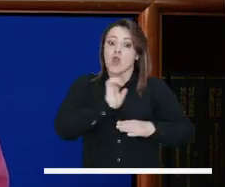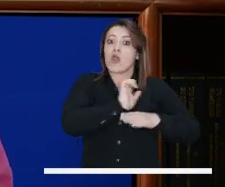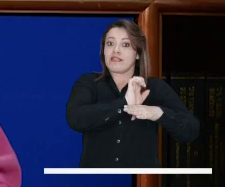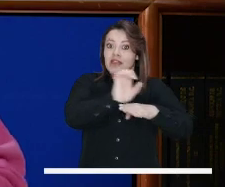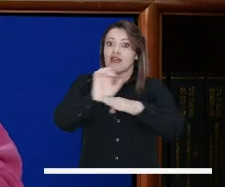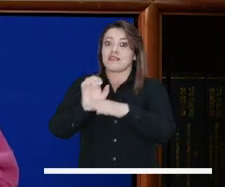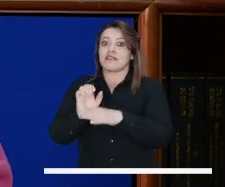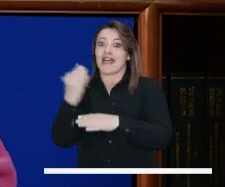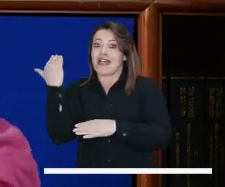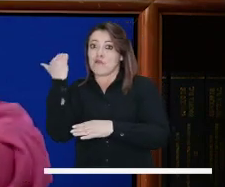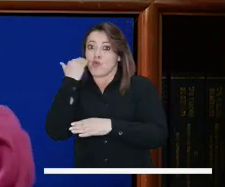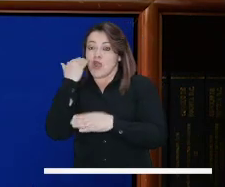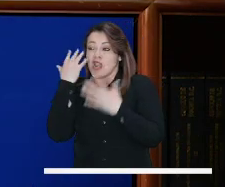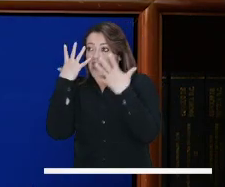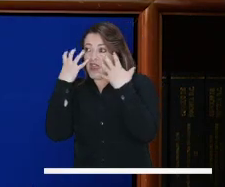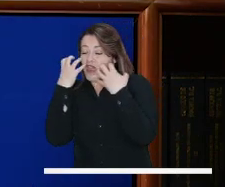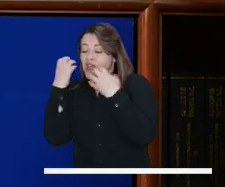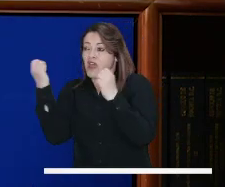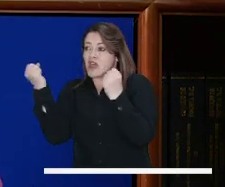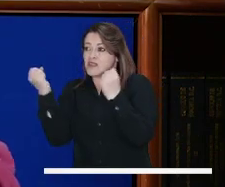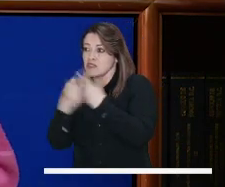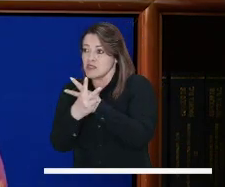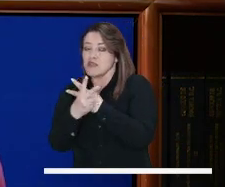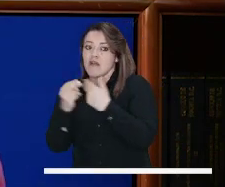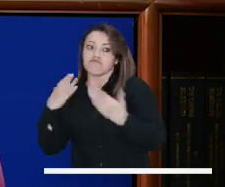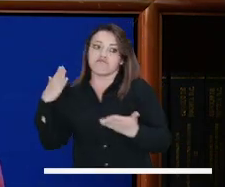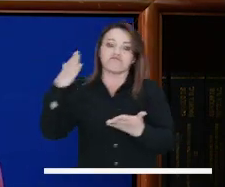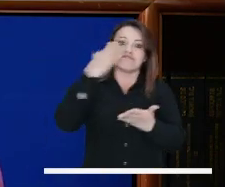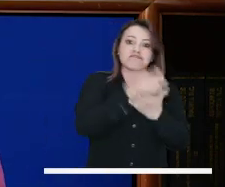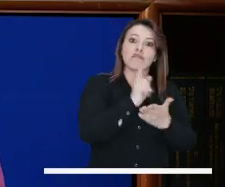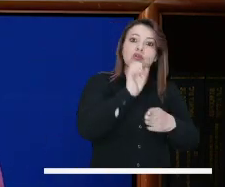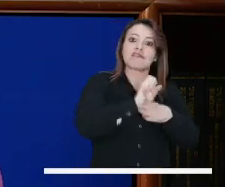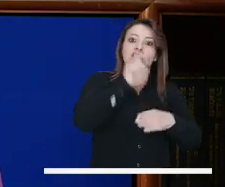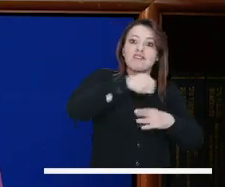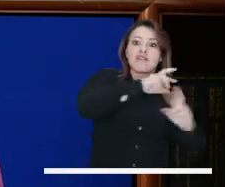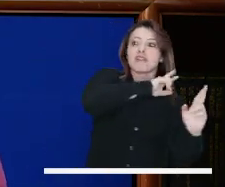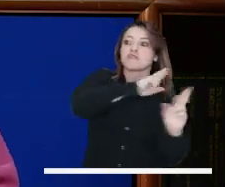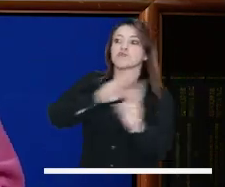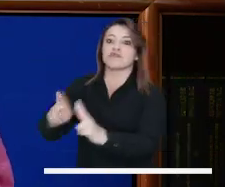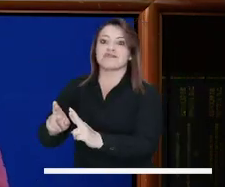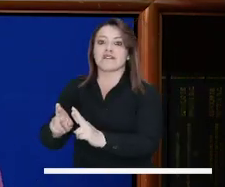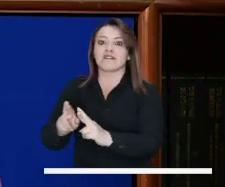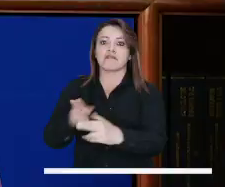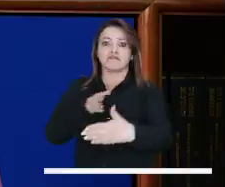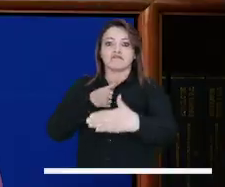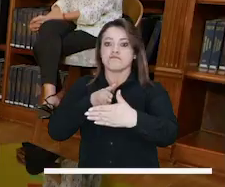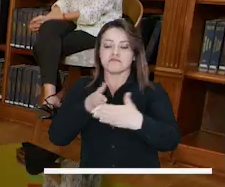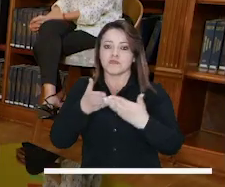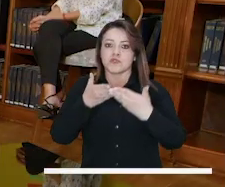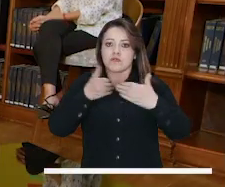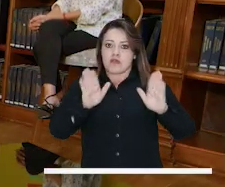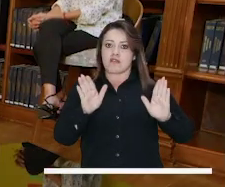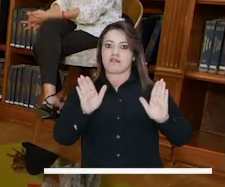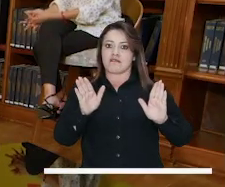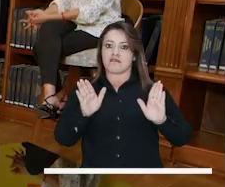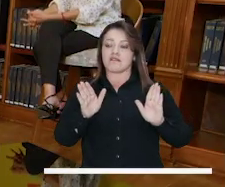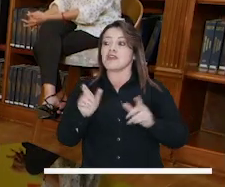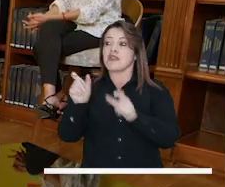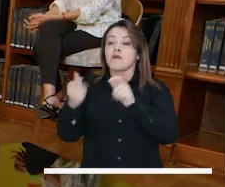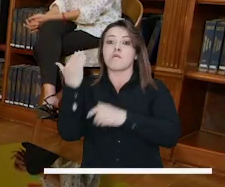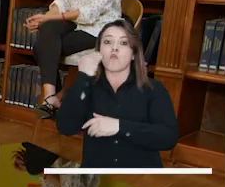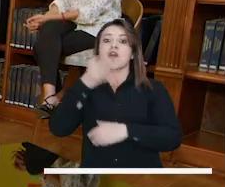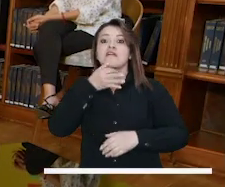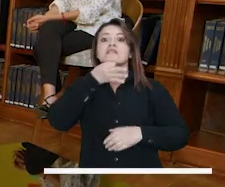Humanos. No es solamente tener unas instancias a las que puedan acudir las mujeres, sino que funcionen, que no haya